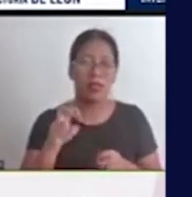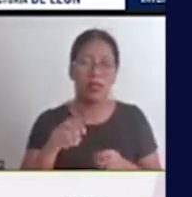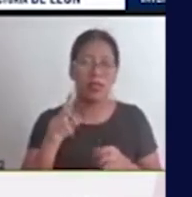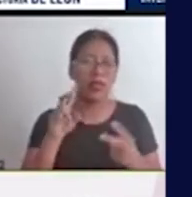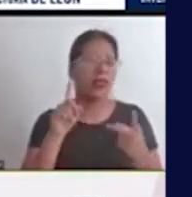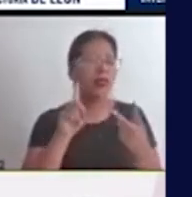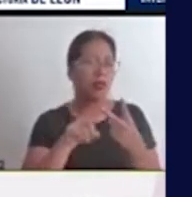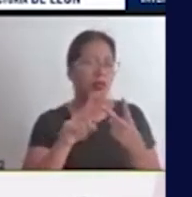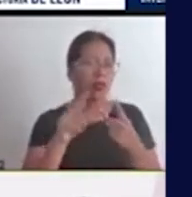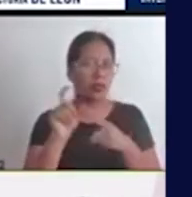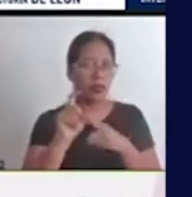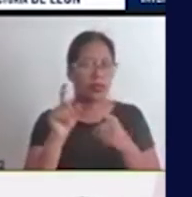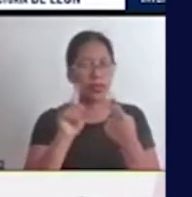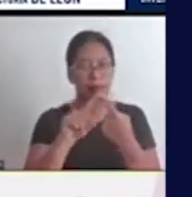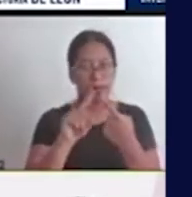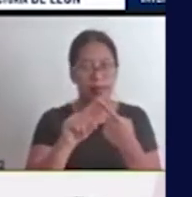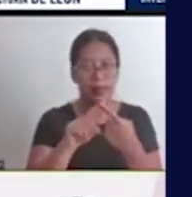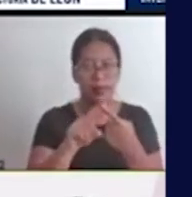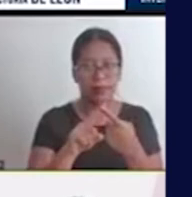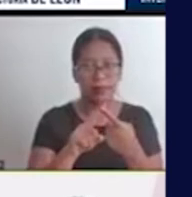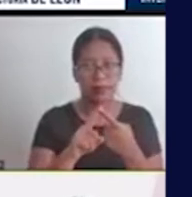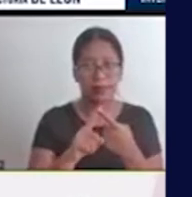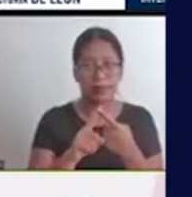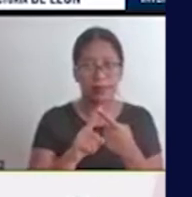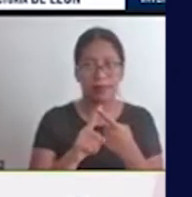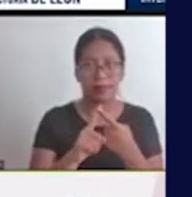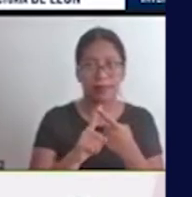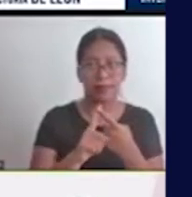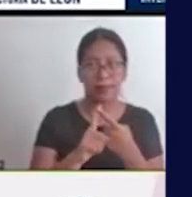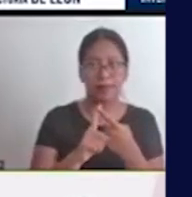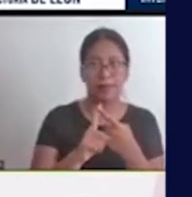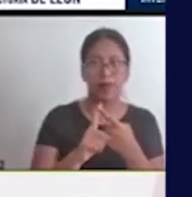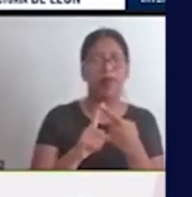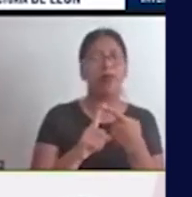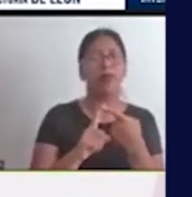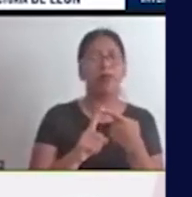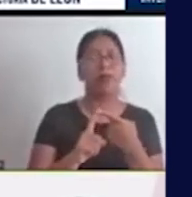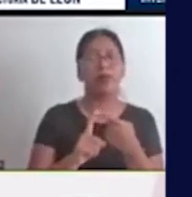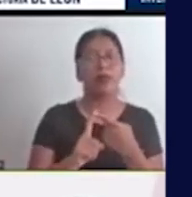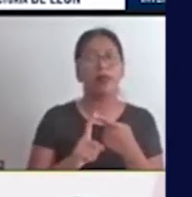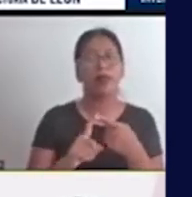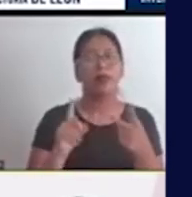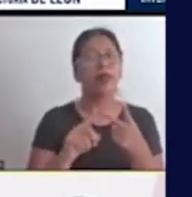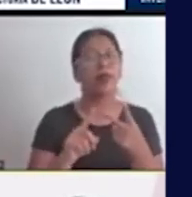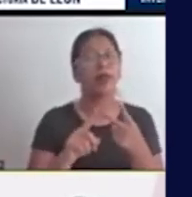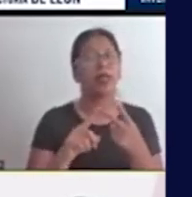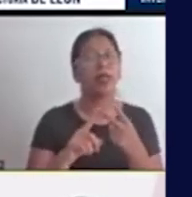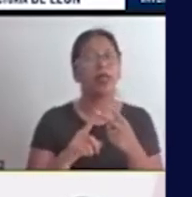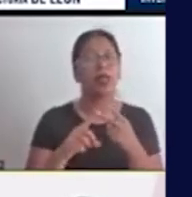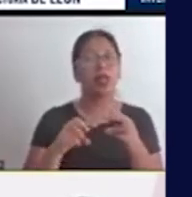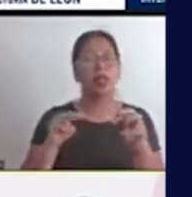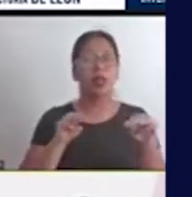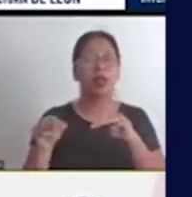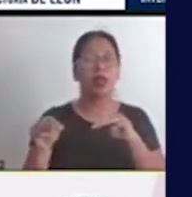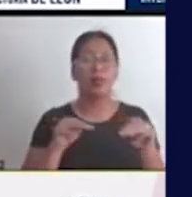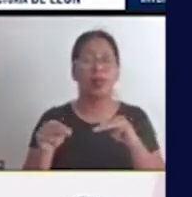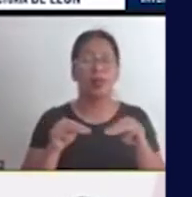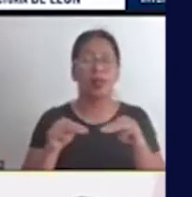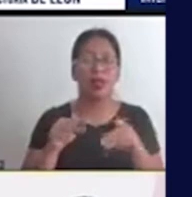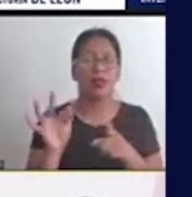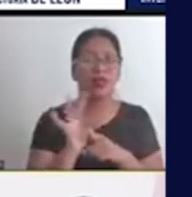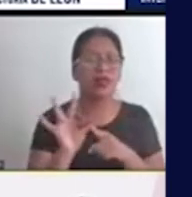El primero de ellos, que efectivamente se crezca en una dimensión muy dinámica, y segundo, que los mercados efectivamente funcionen